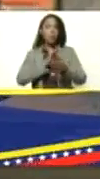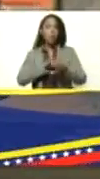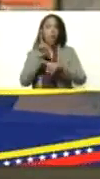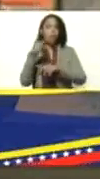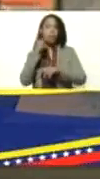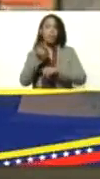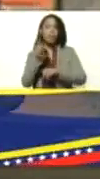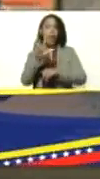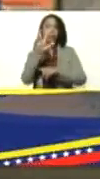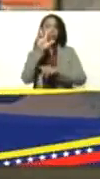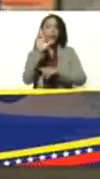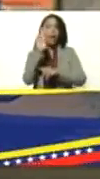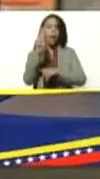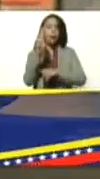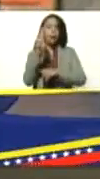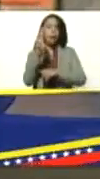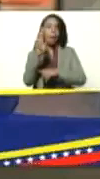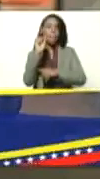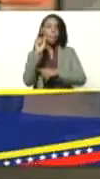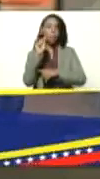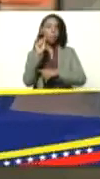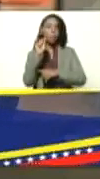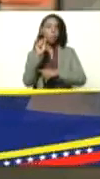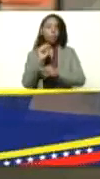las 3R punto Nets